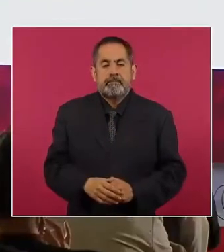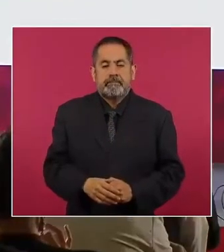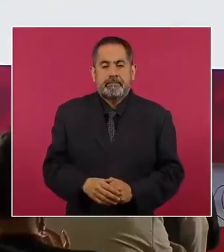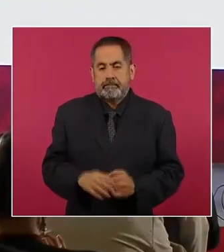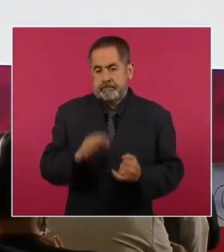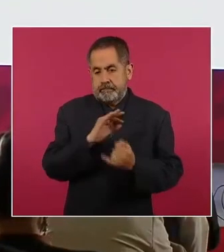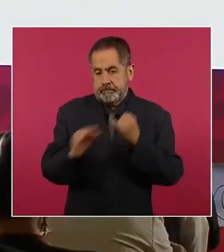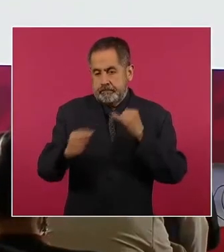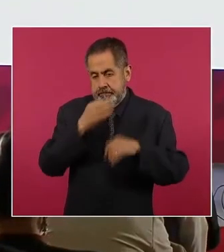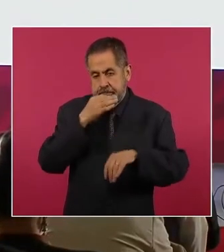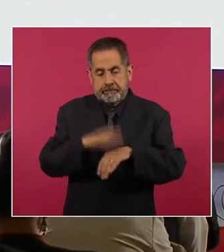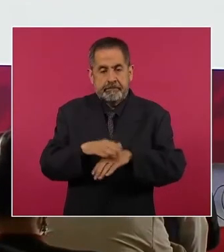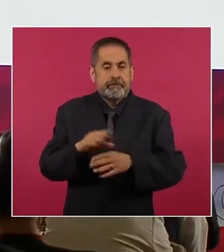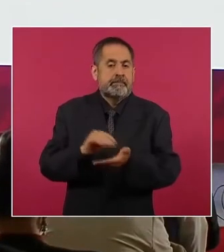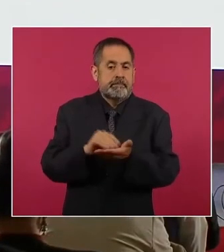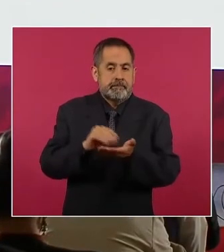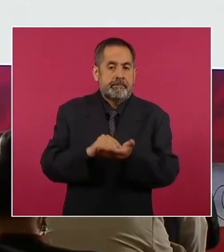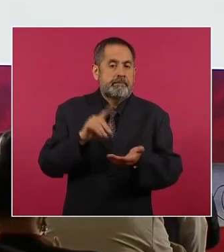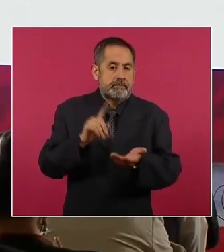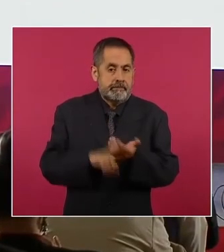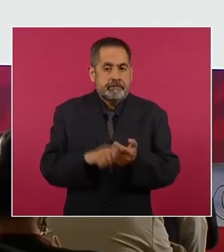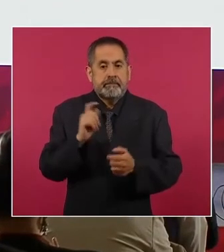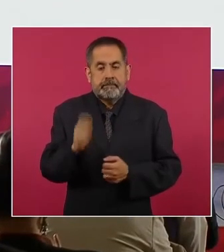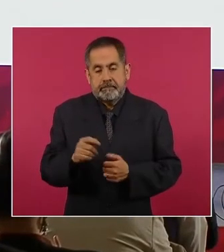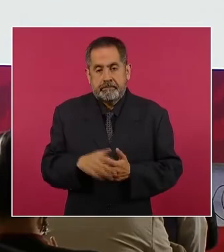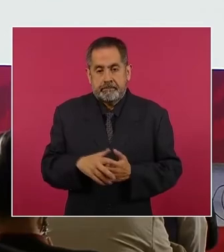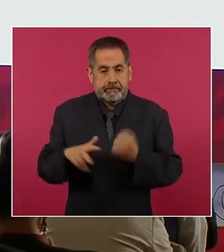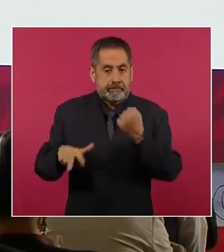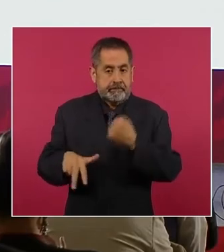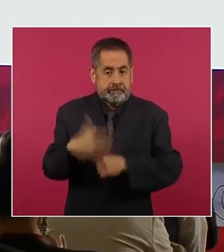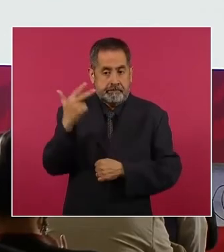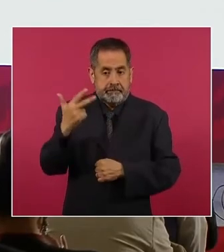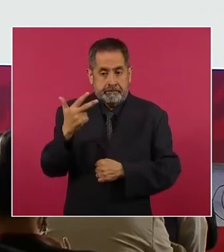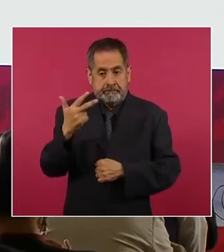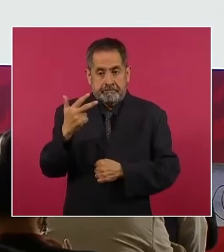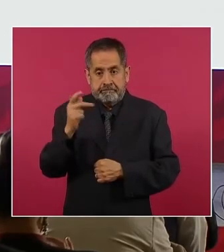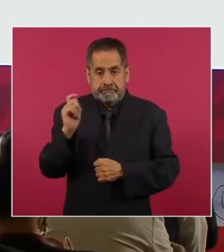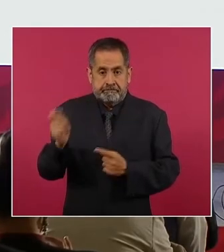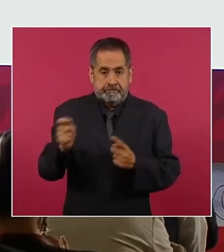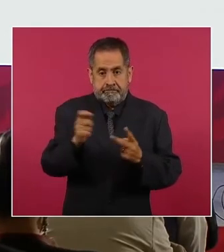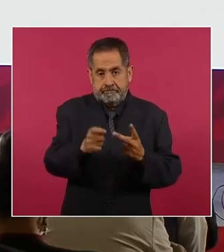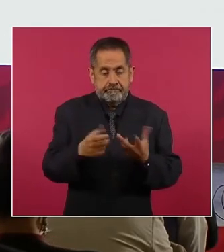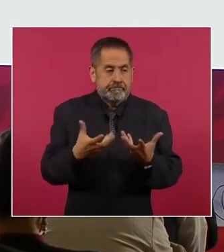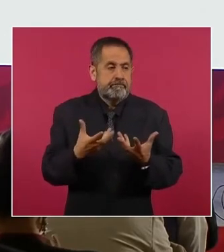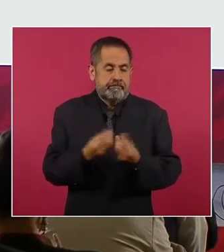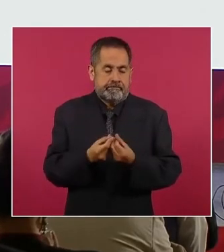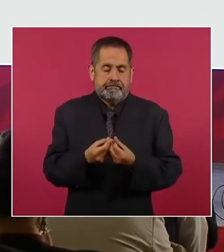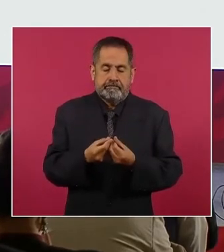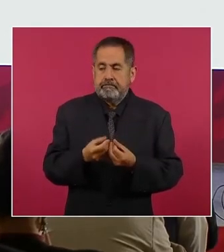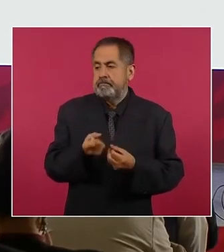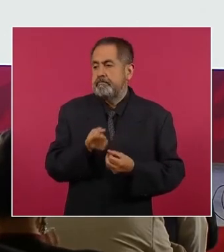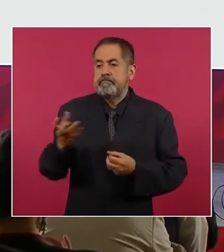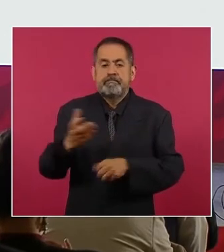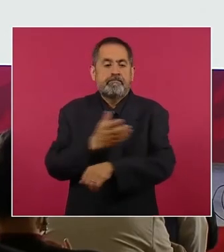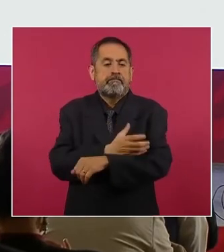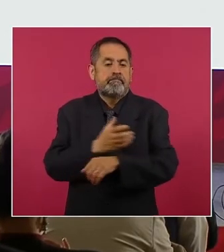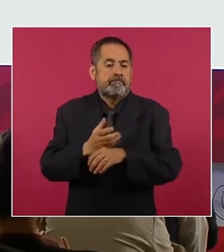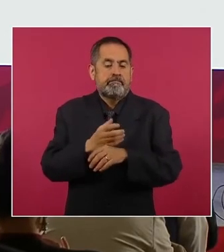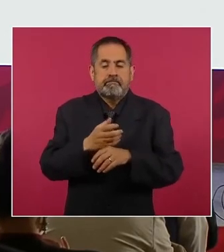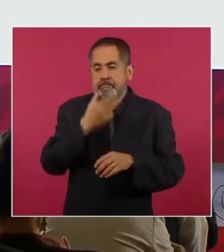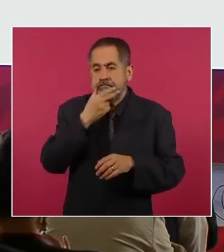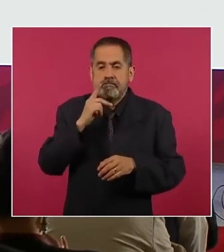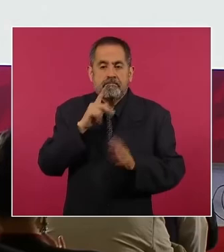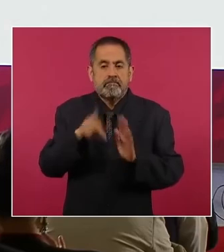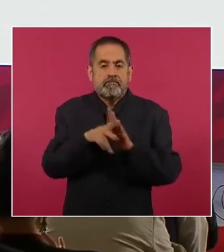comentar que se sigue dando seguimiento a los 13 casos de compañeras y compañeros periodistas que han